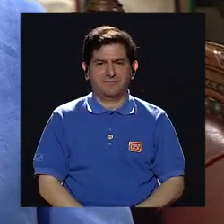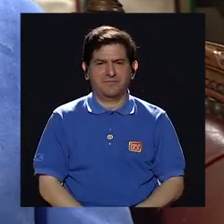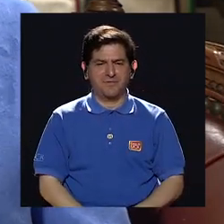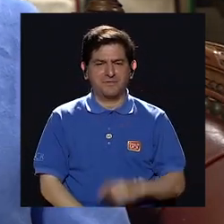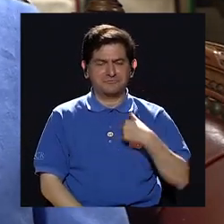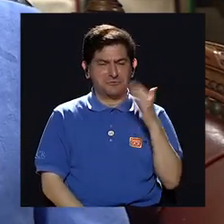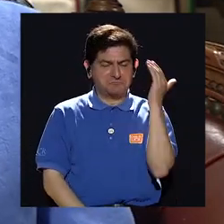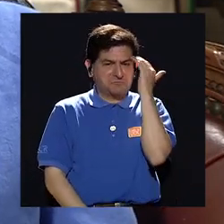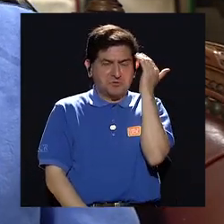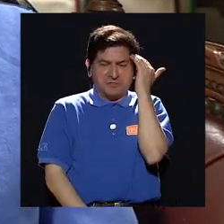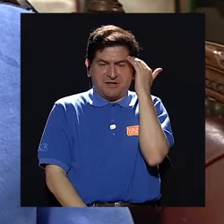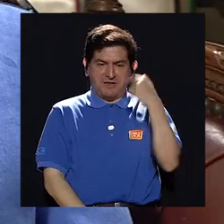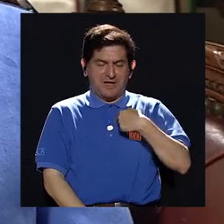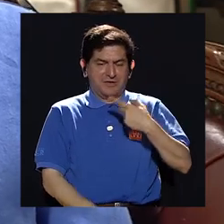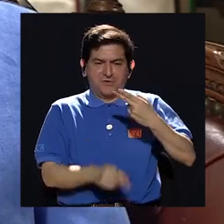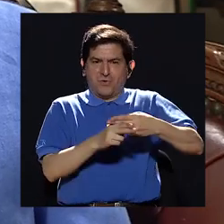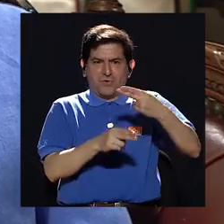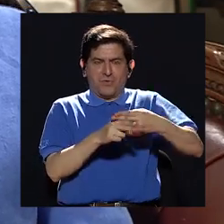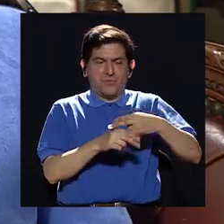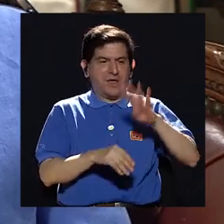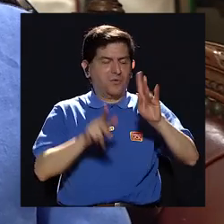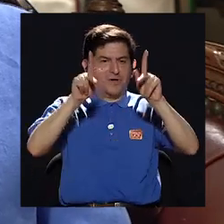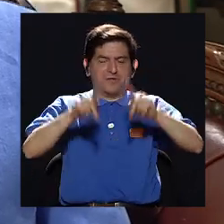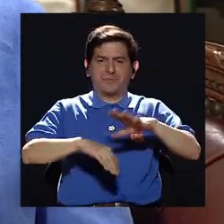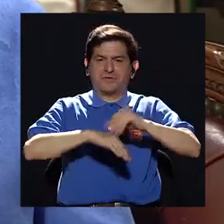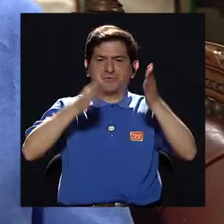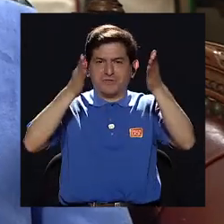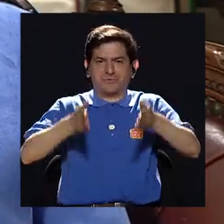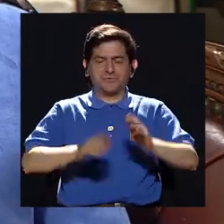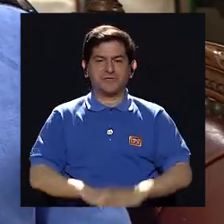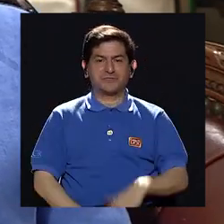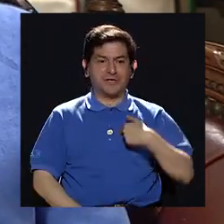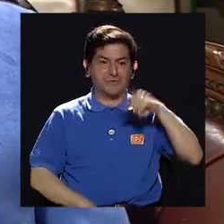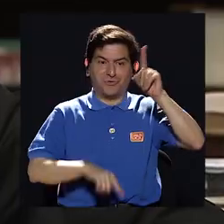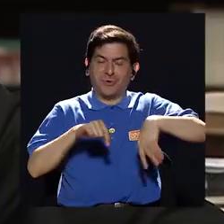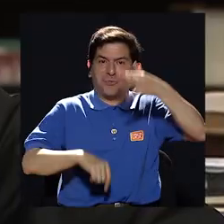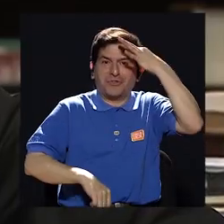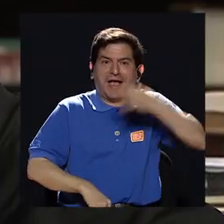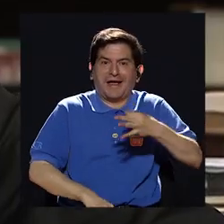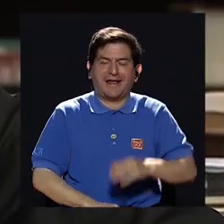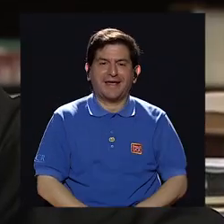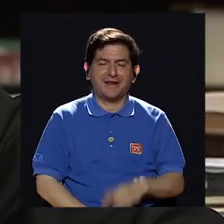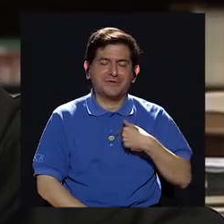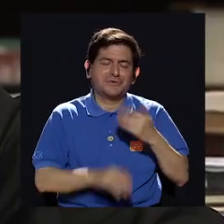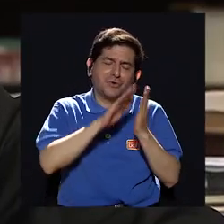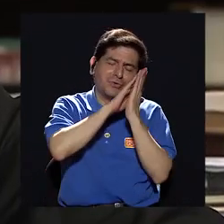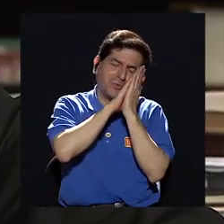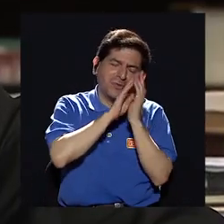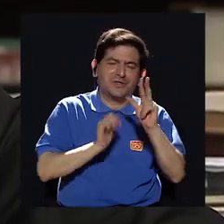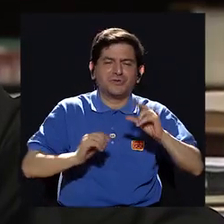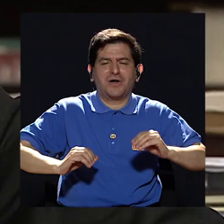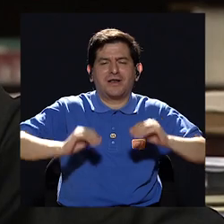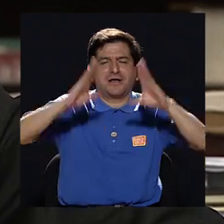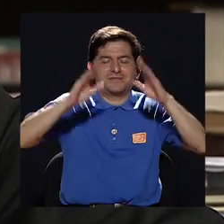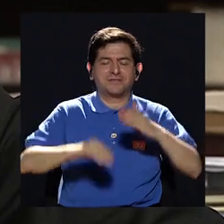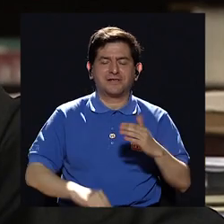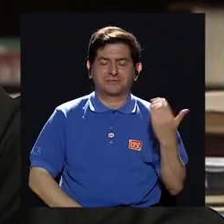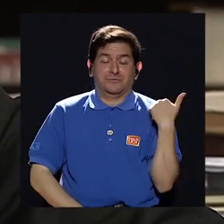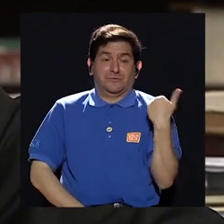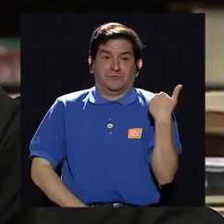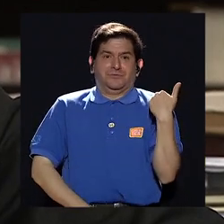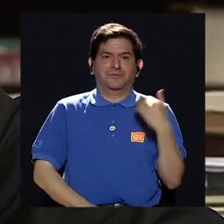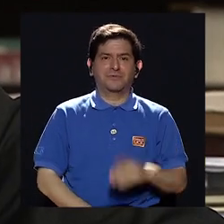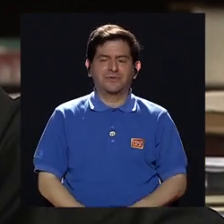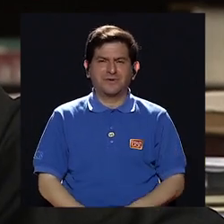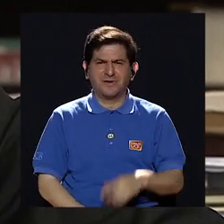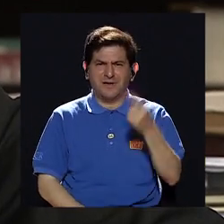yo desconocía que había sido nominado por estos cuatro suecos por eso es que no lo podía creer estaba durmiendo a las 3 de la mañana cuando me despierto